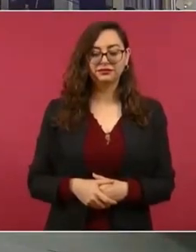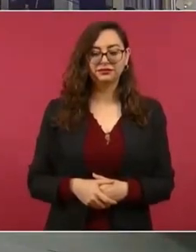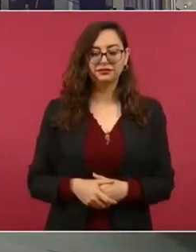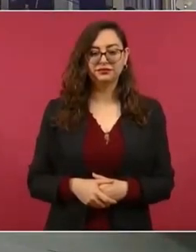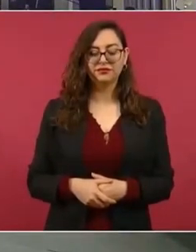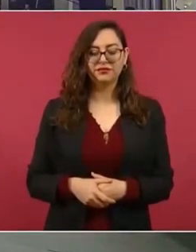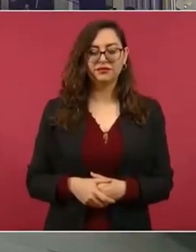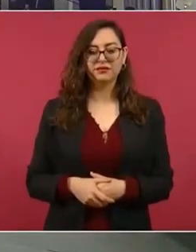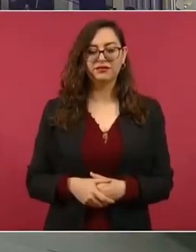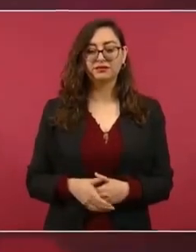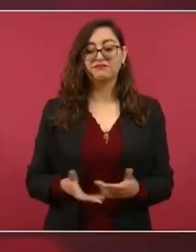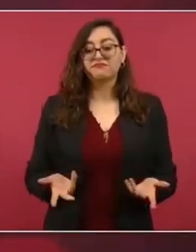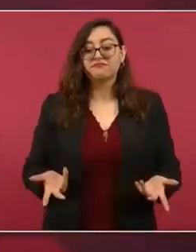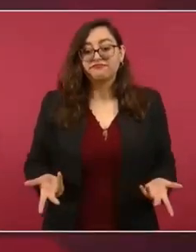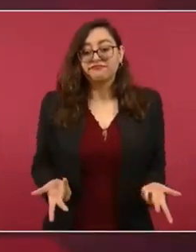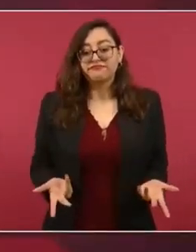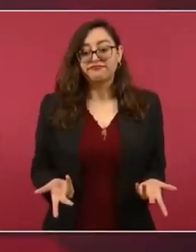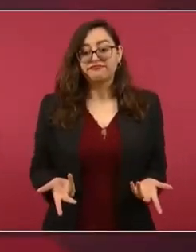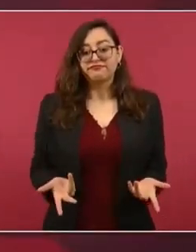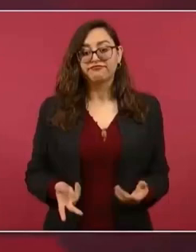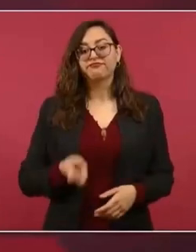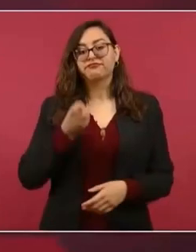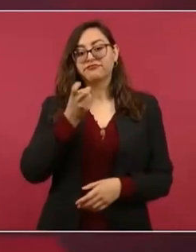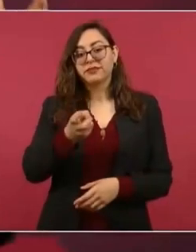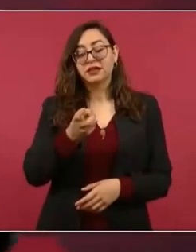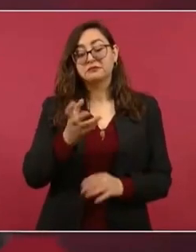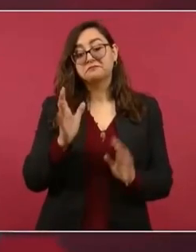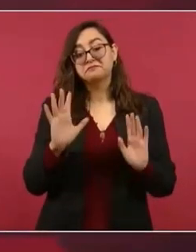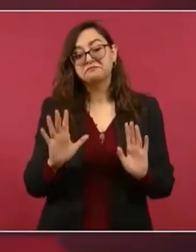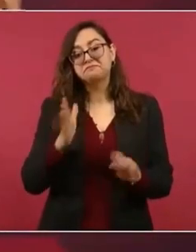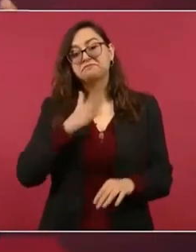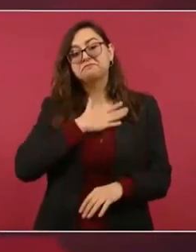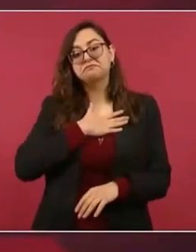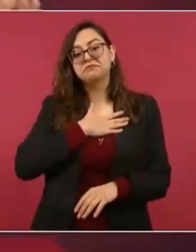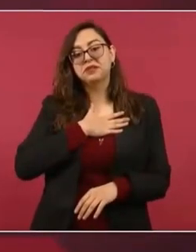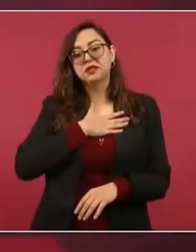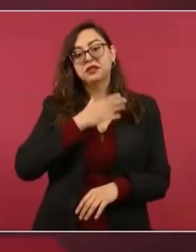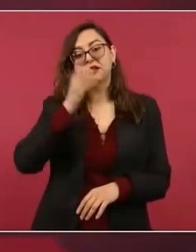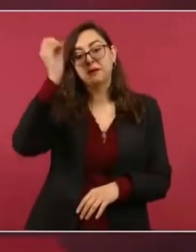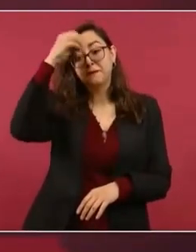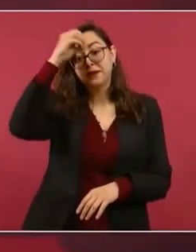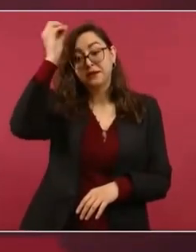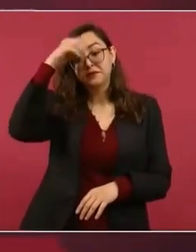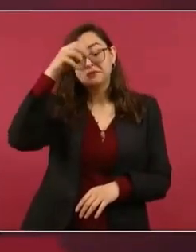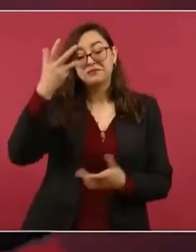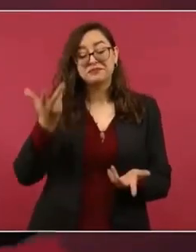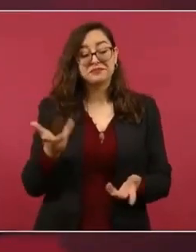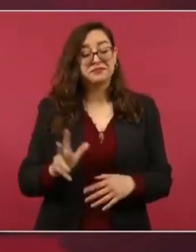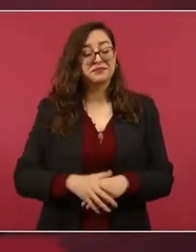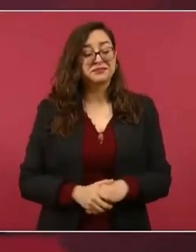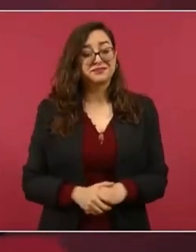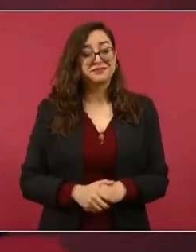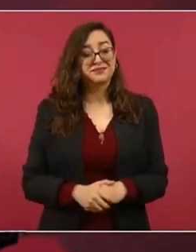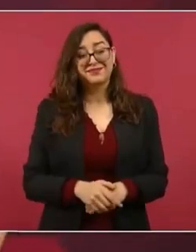Entonces, eso es lo que puedo comentarte sobre estos del INE. pues